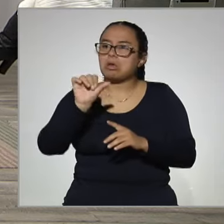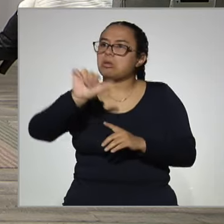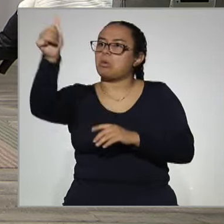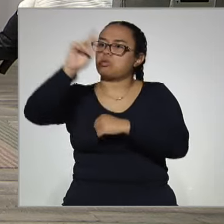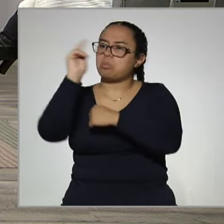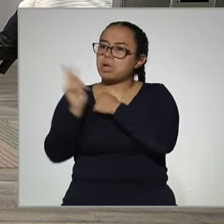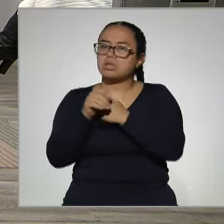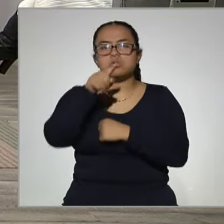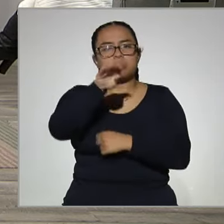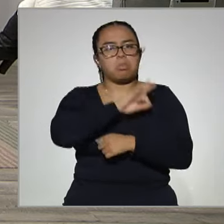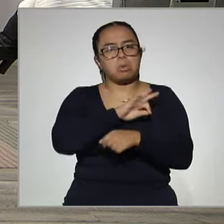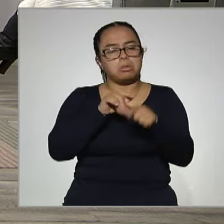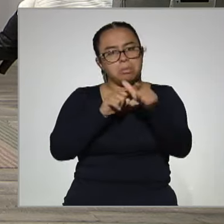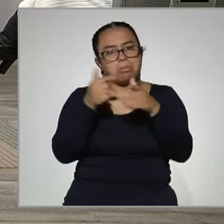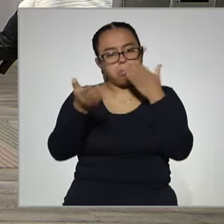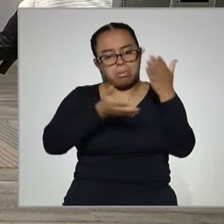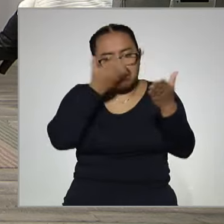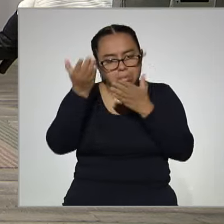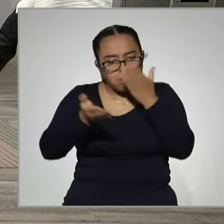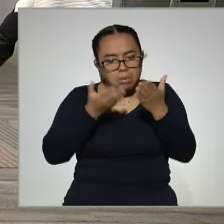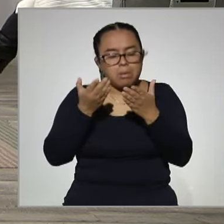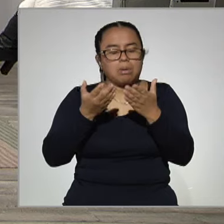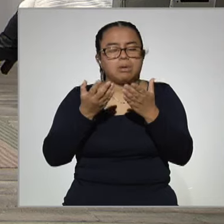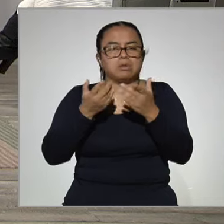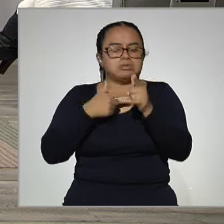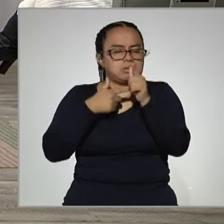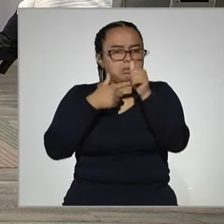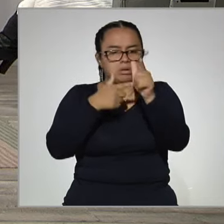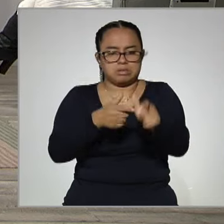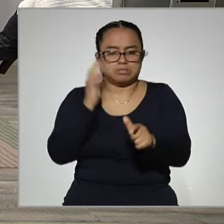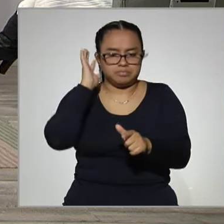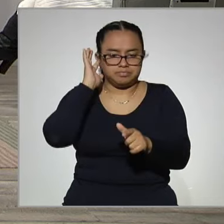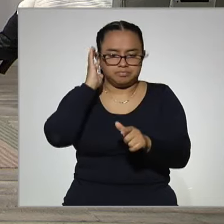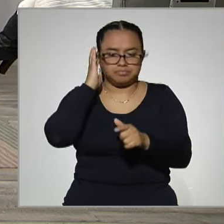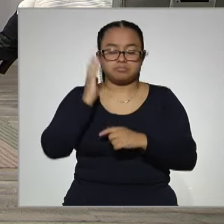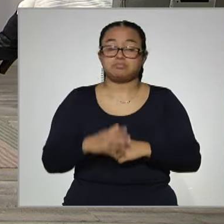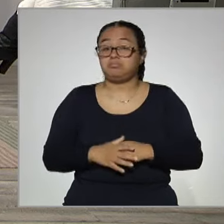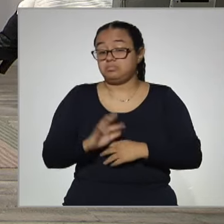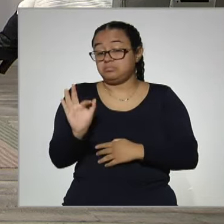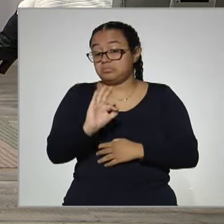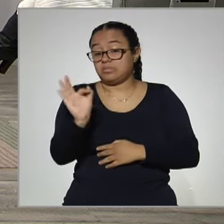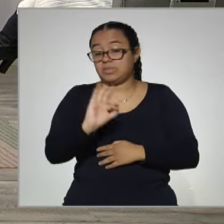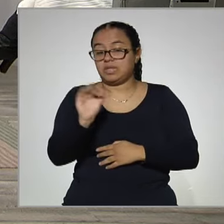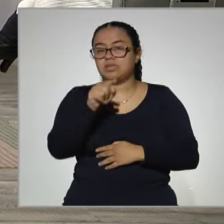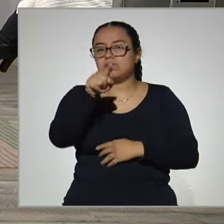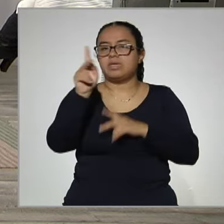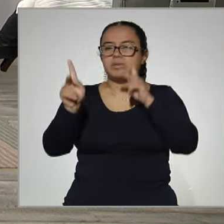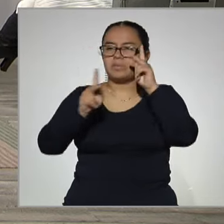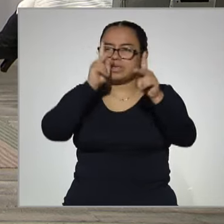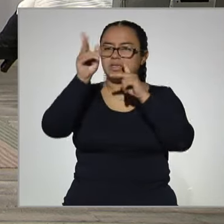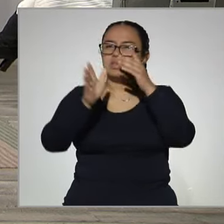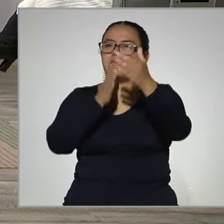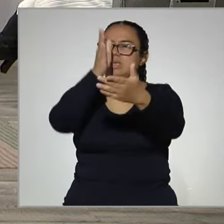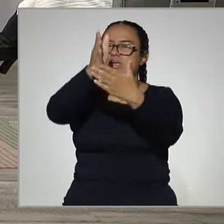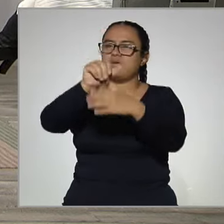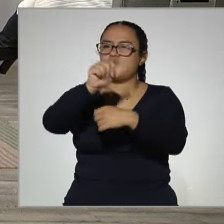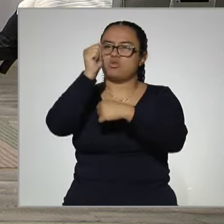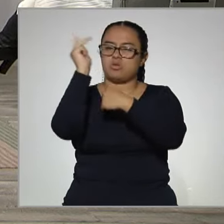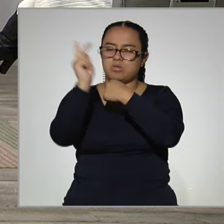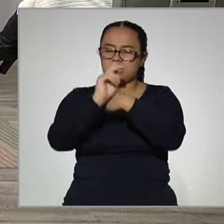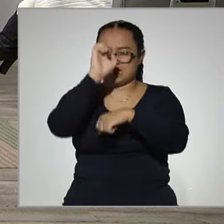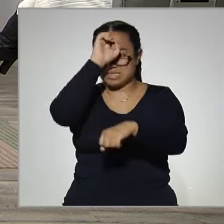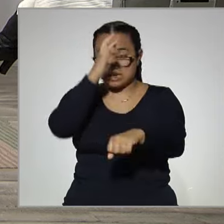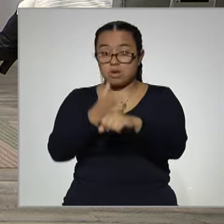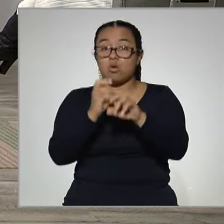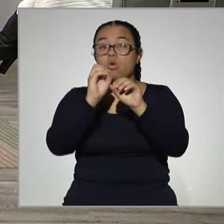seguir con tus estudios, retomarlos. si estás a lo mejor visitando a alguien en el extranjero o te